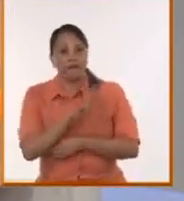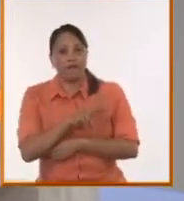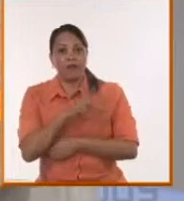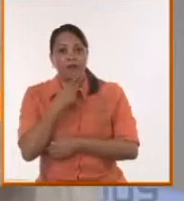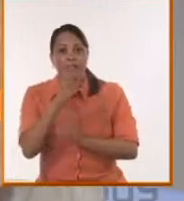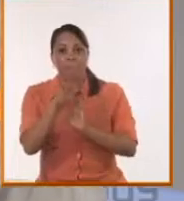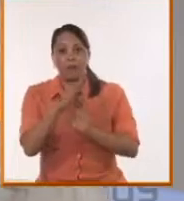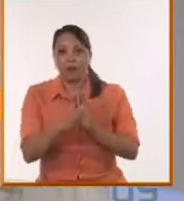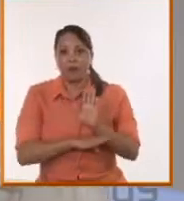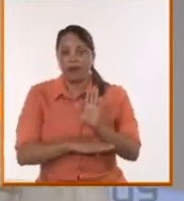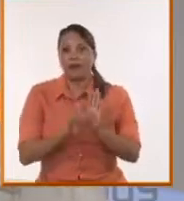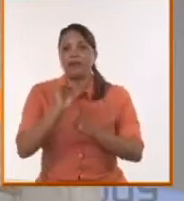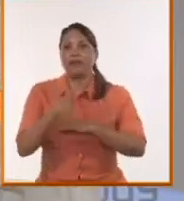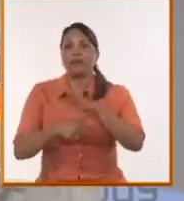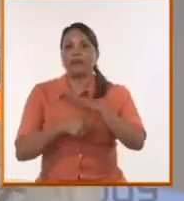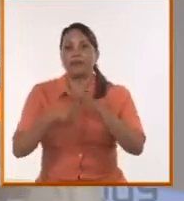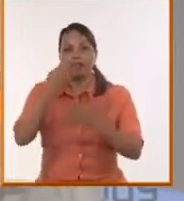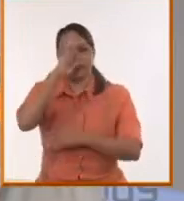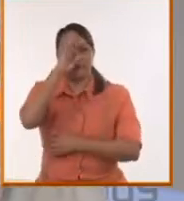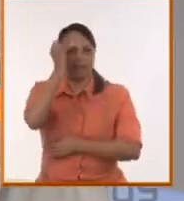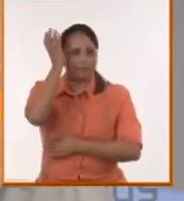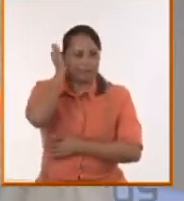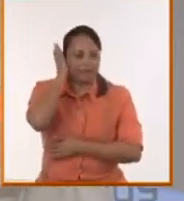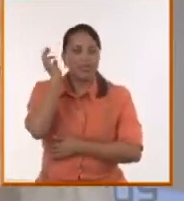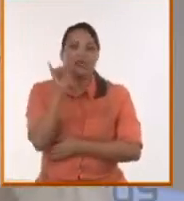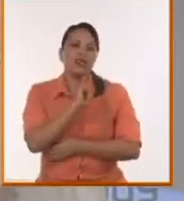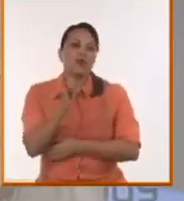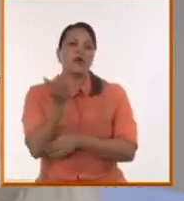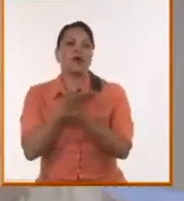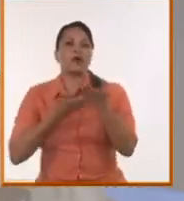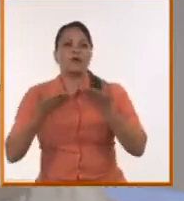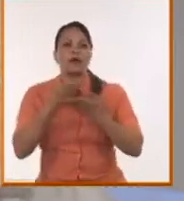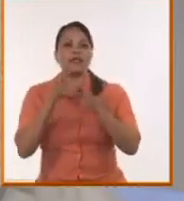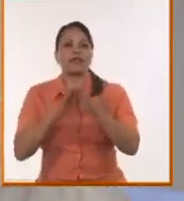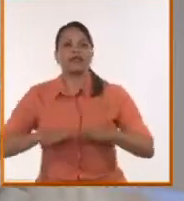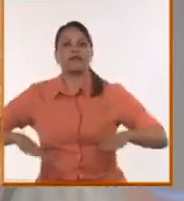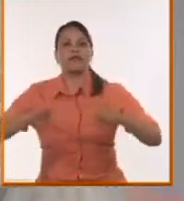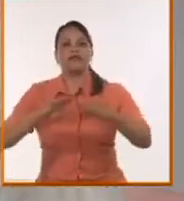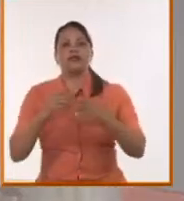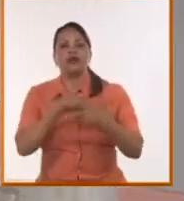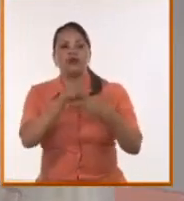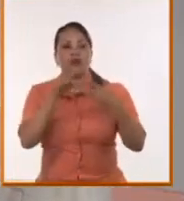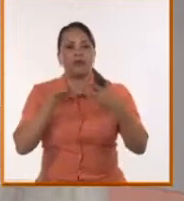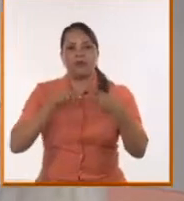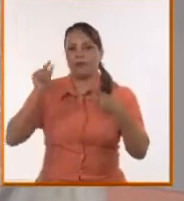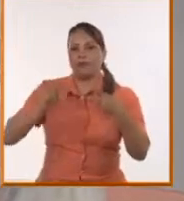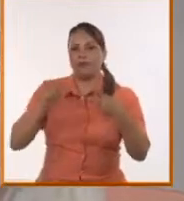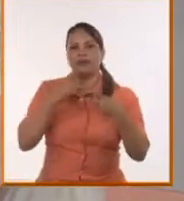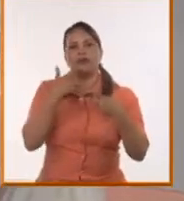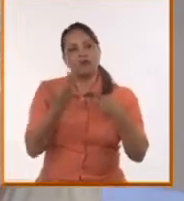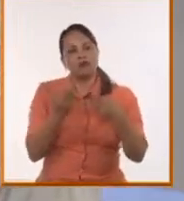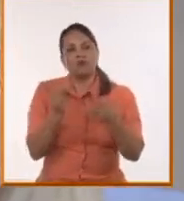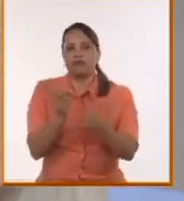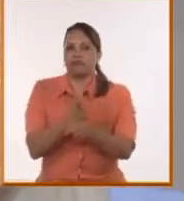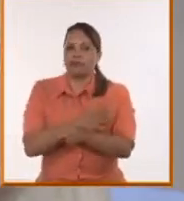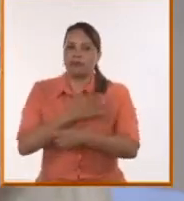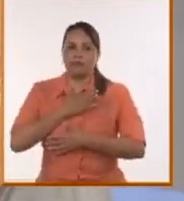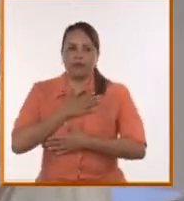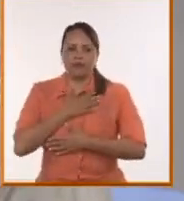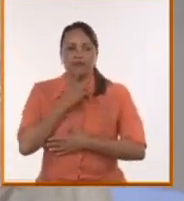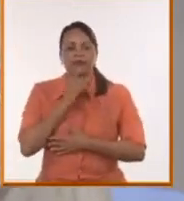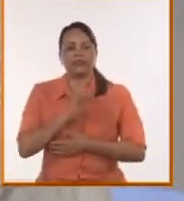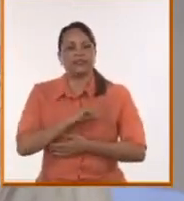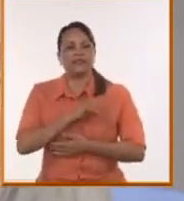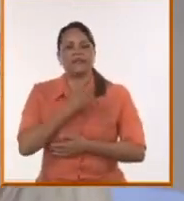este programa del presidente Miguel Díaz Canel. Y compartirlo, además, en esta mesa con Javier y con Alina, pues, para mí es un placer. Y yo creo que lo que hemos